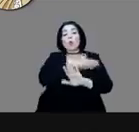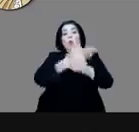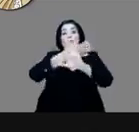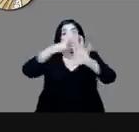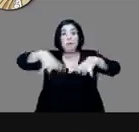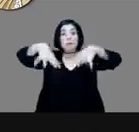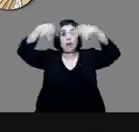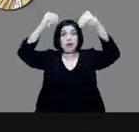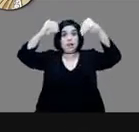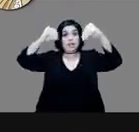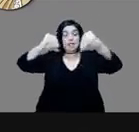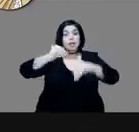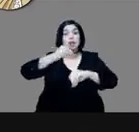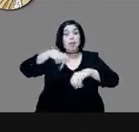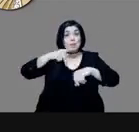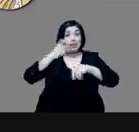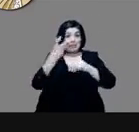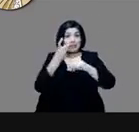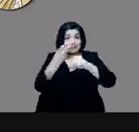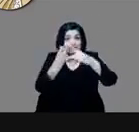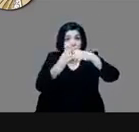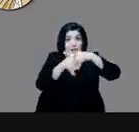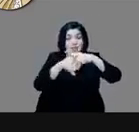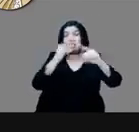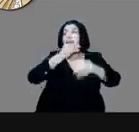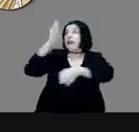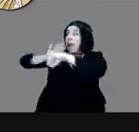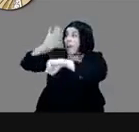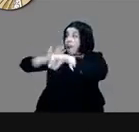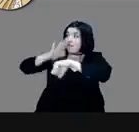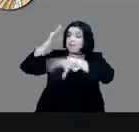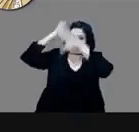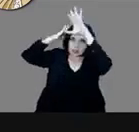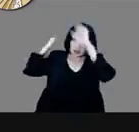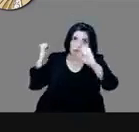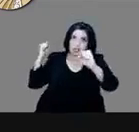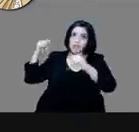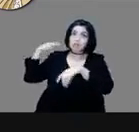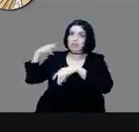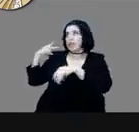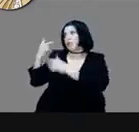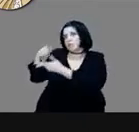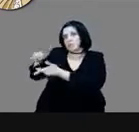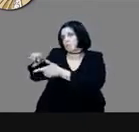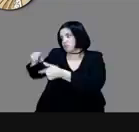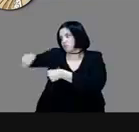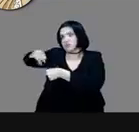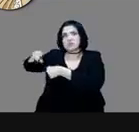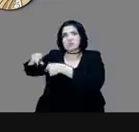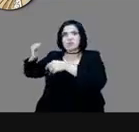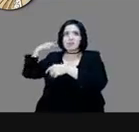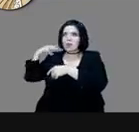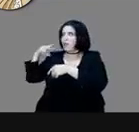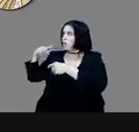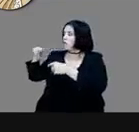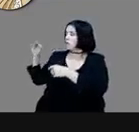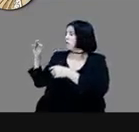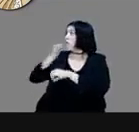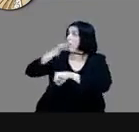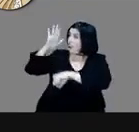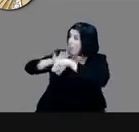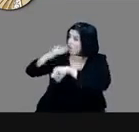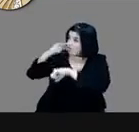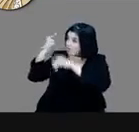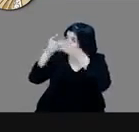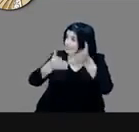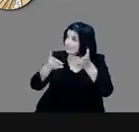Veracruz, regresa en grandes jornadas, y finalmente logra entrar al Palacio de Axayacal para,